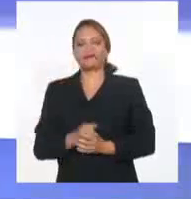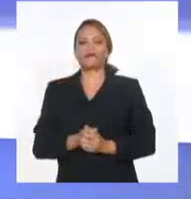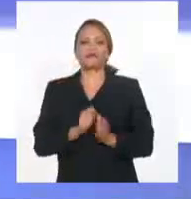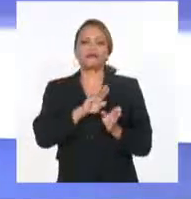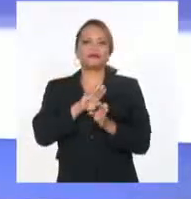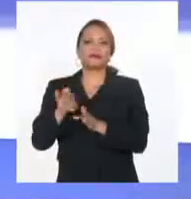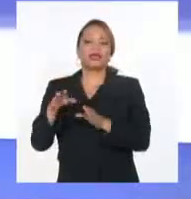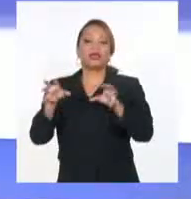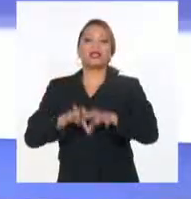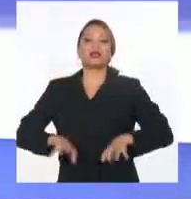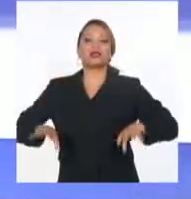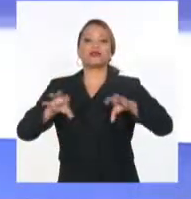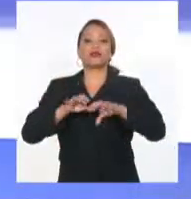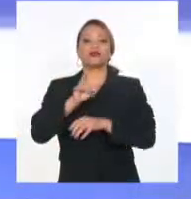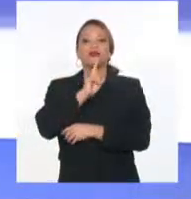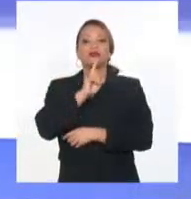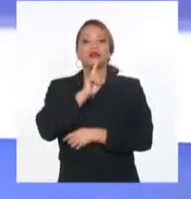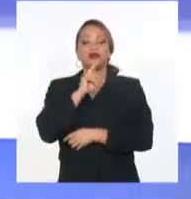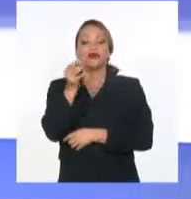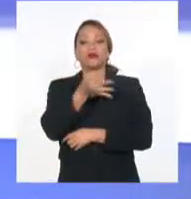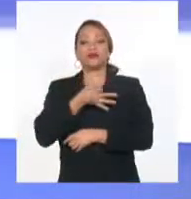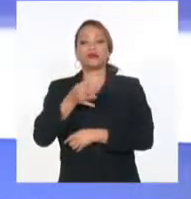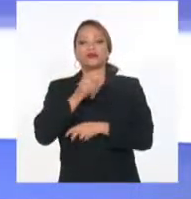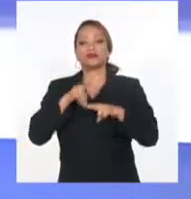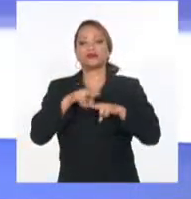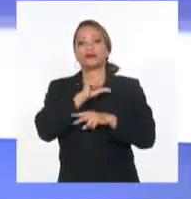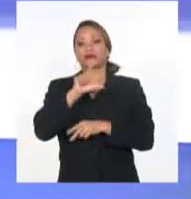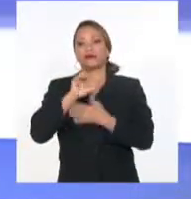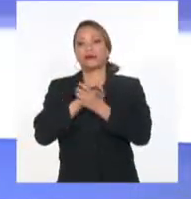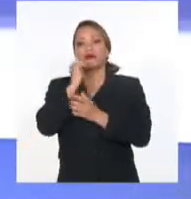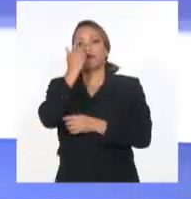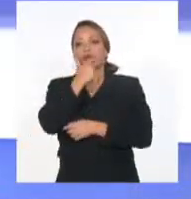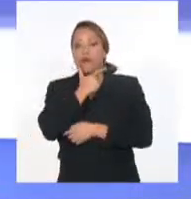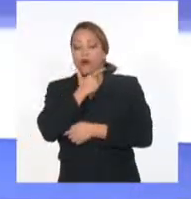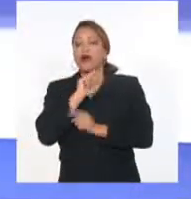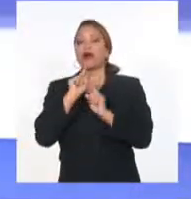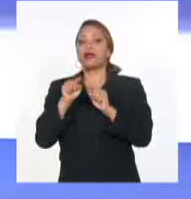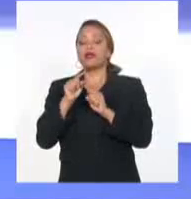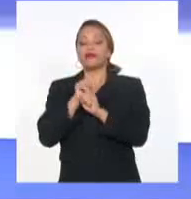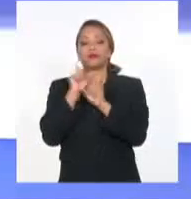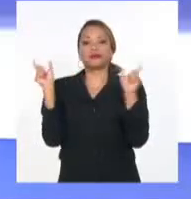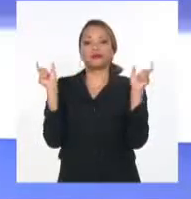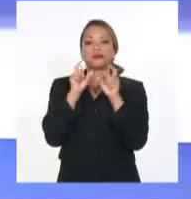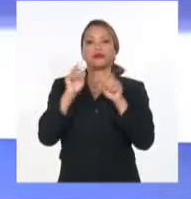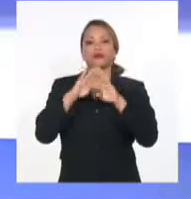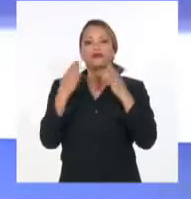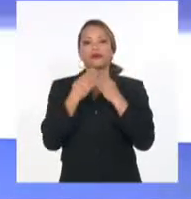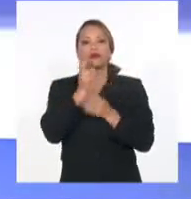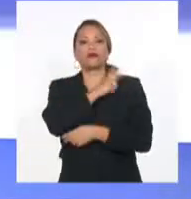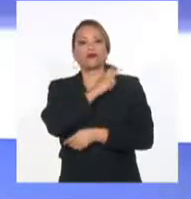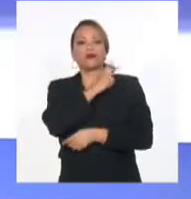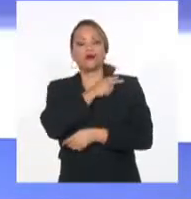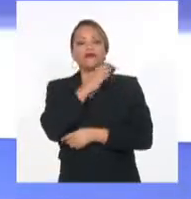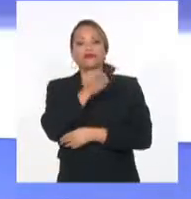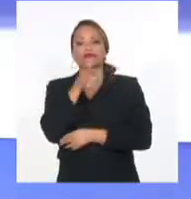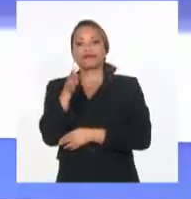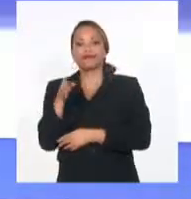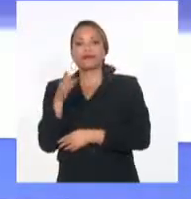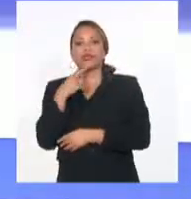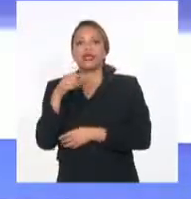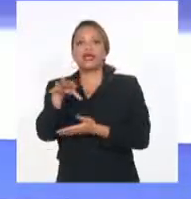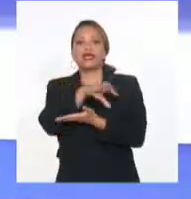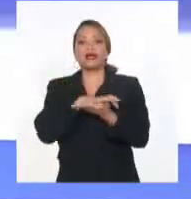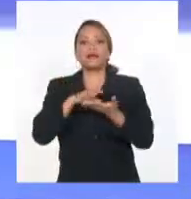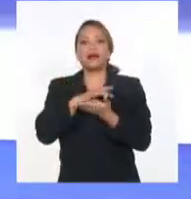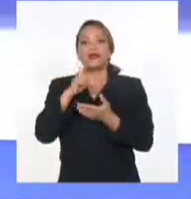La hidrometeorológica en el municipio de Olguinero de Moa pone en alerta a las autoridades tras las inundaciones en el barrio de Crín por